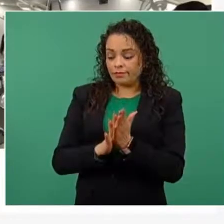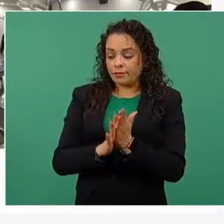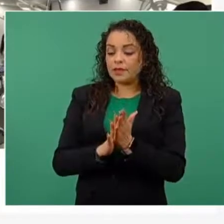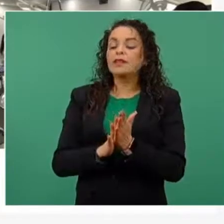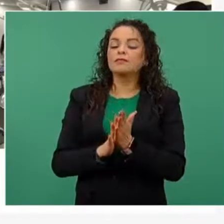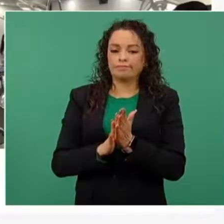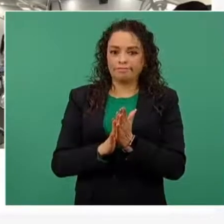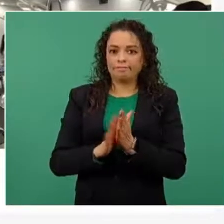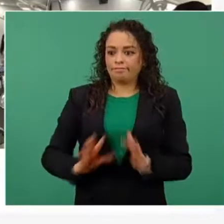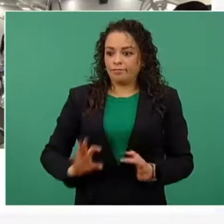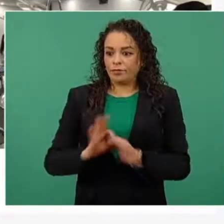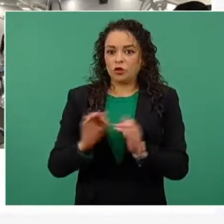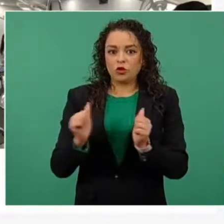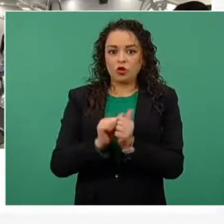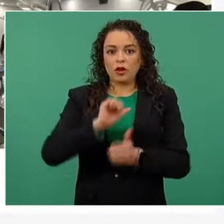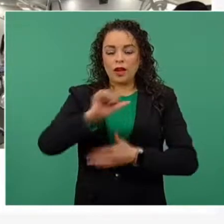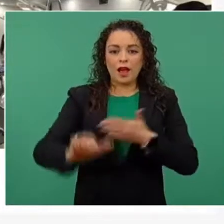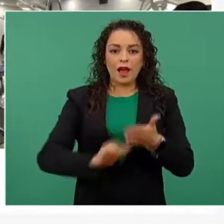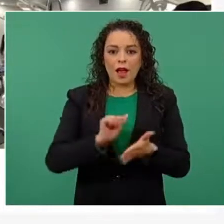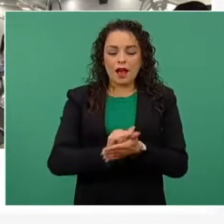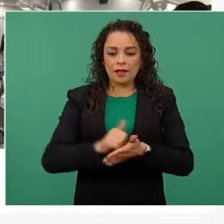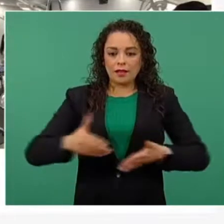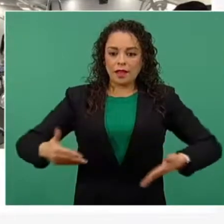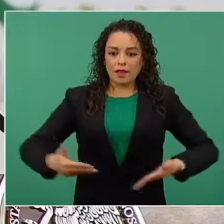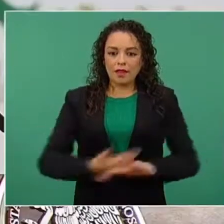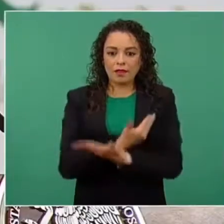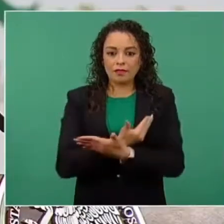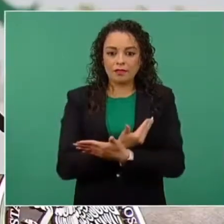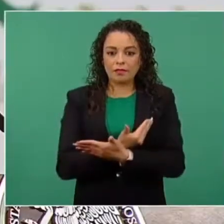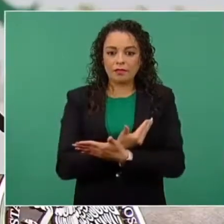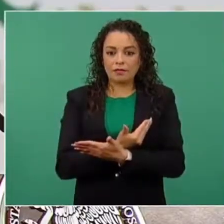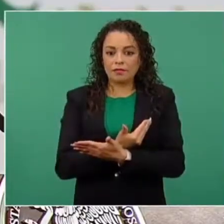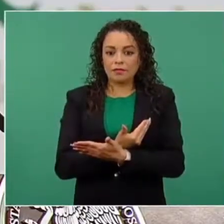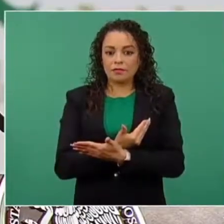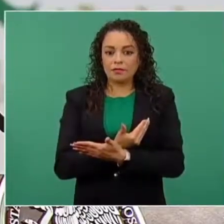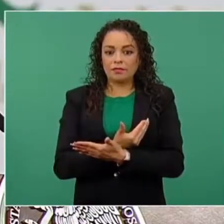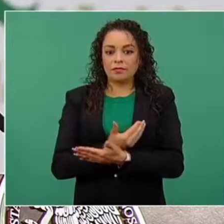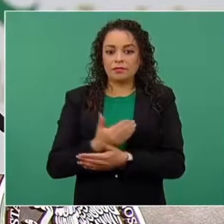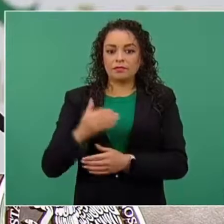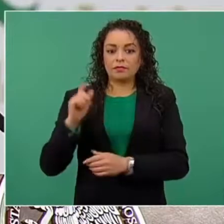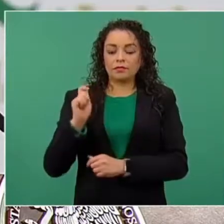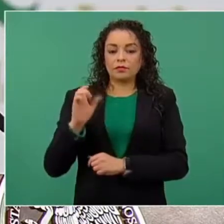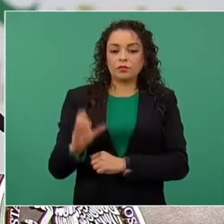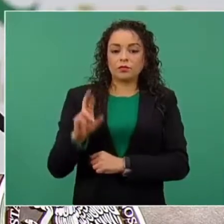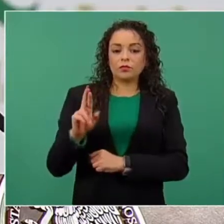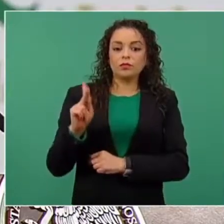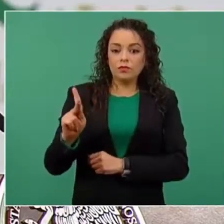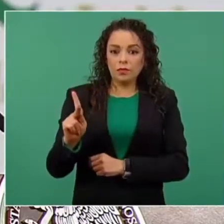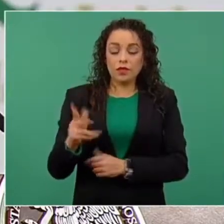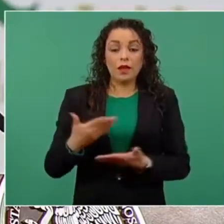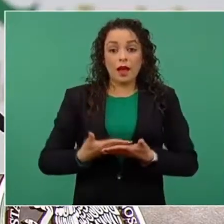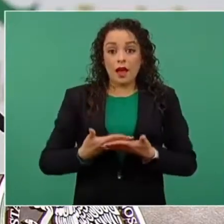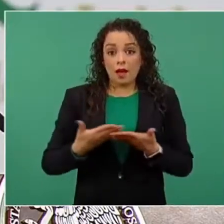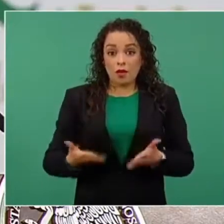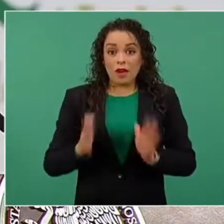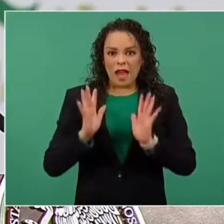el acta de nacimiento con la cédula única de registro de la población. Y el día de hoy ya hemos sumado